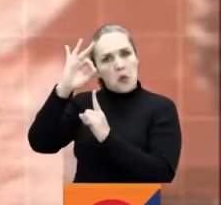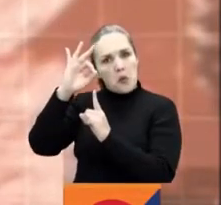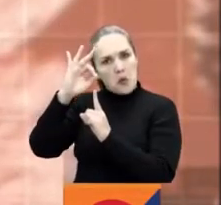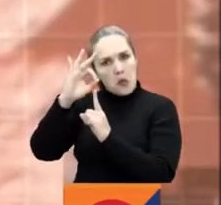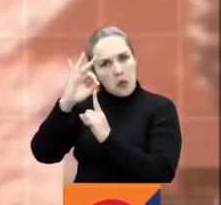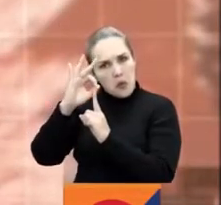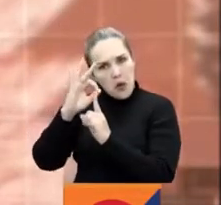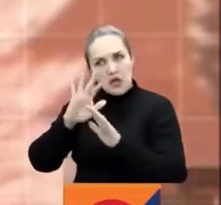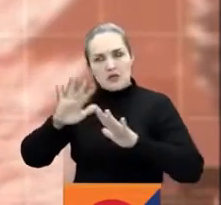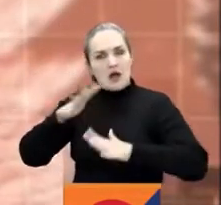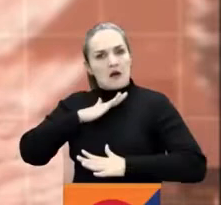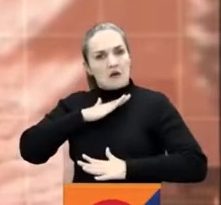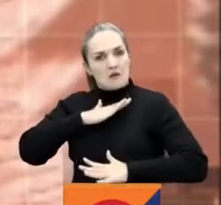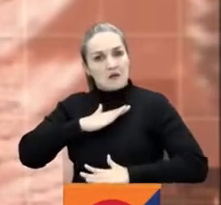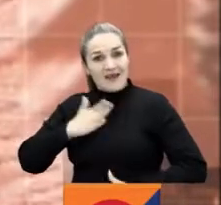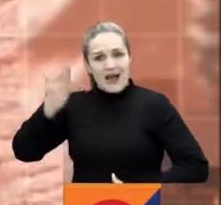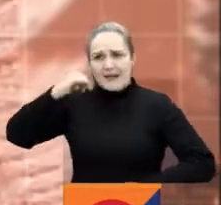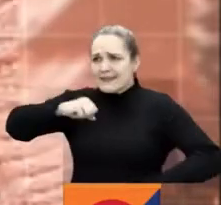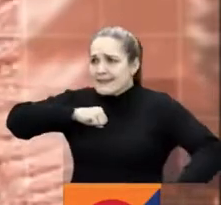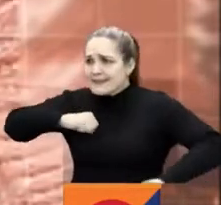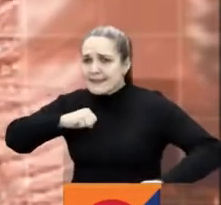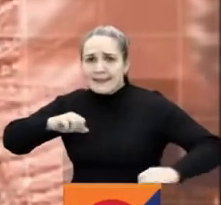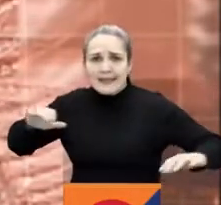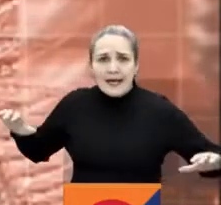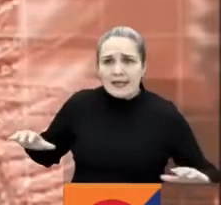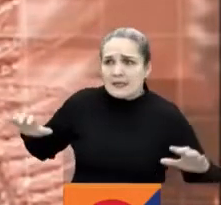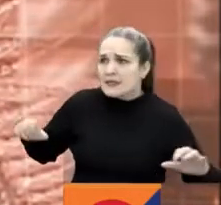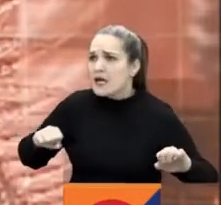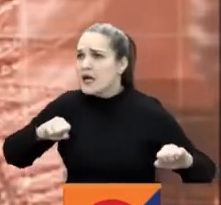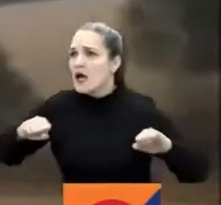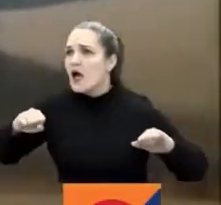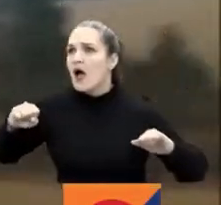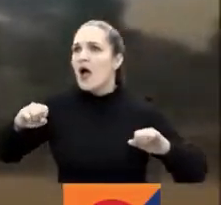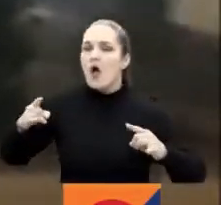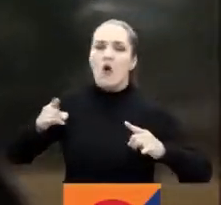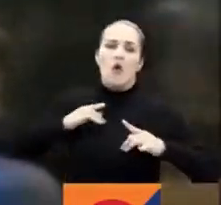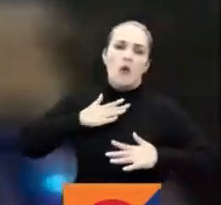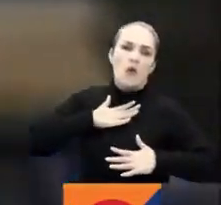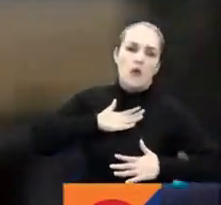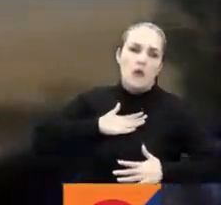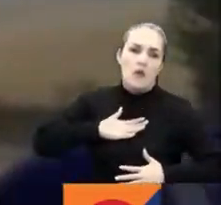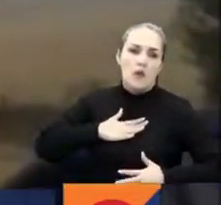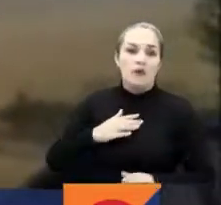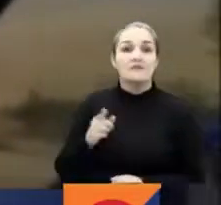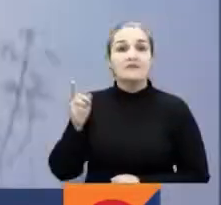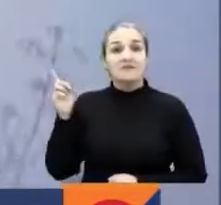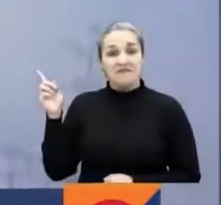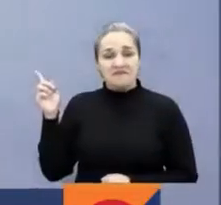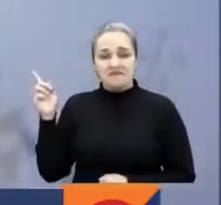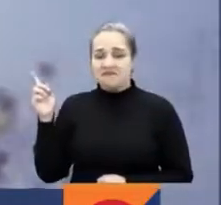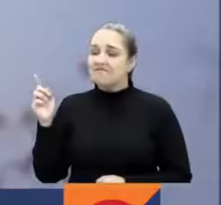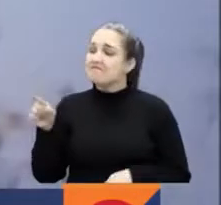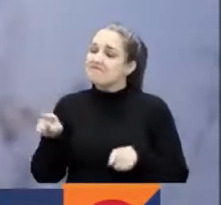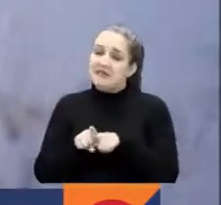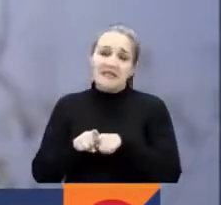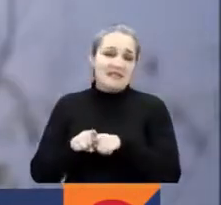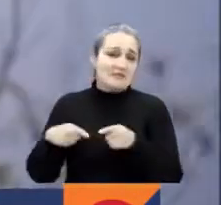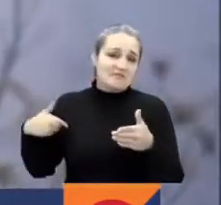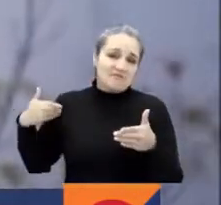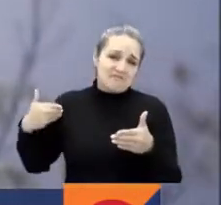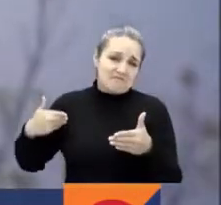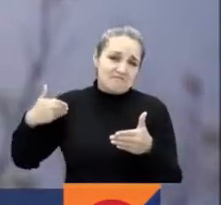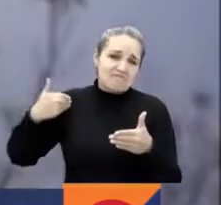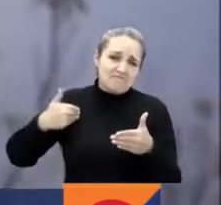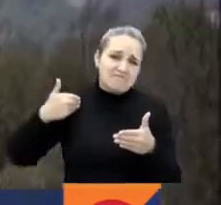el foco de atención en las acciones para prevenir estragos. Las imágenes son las mismas, lo único que